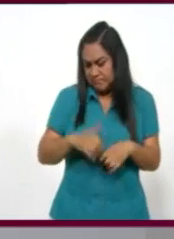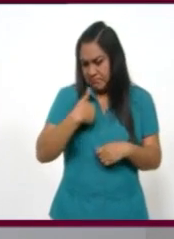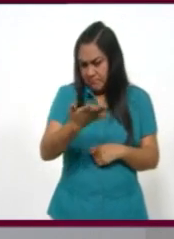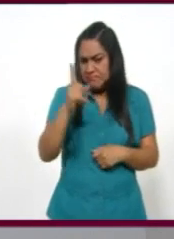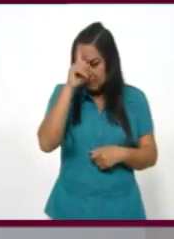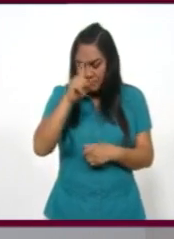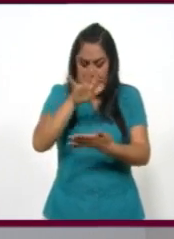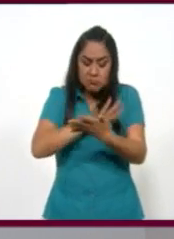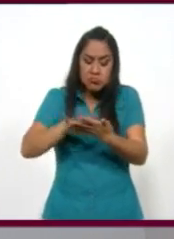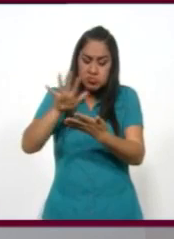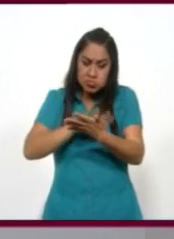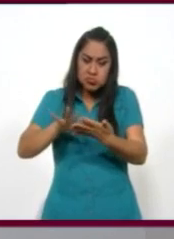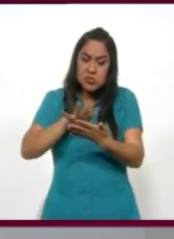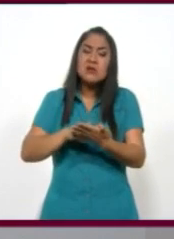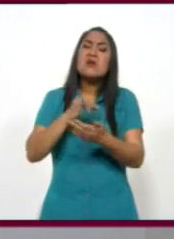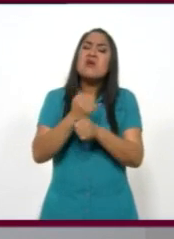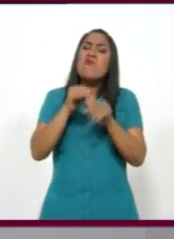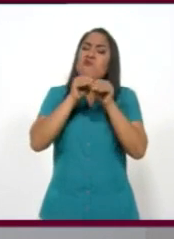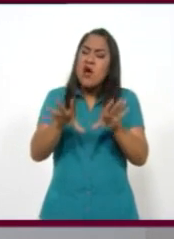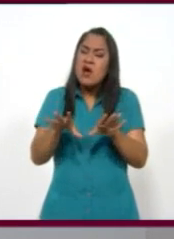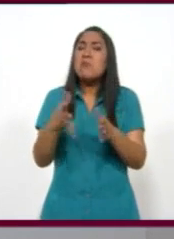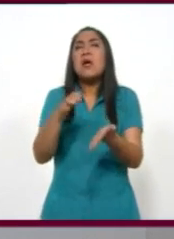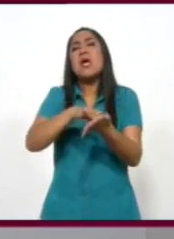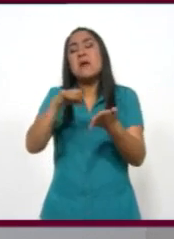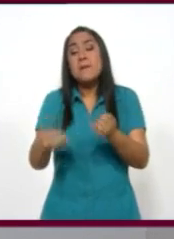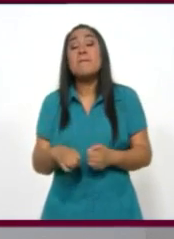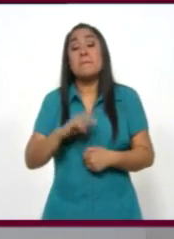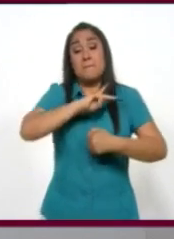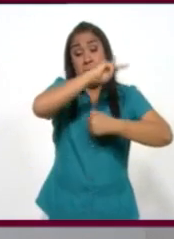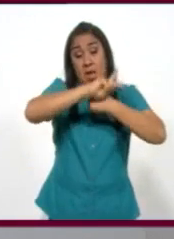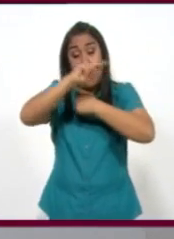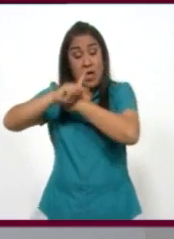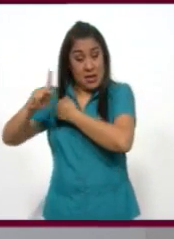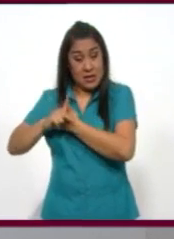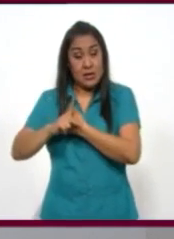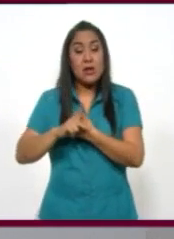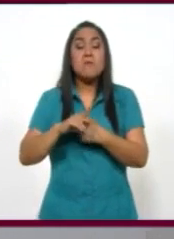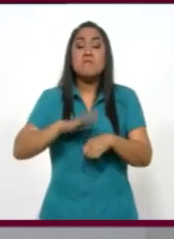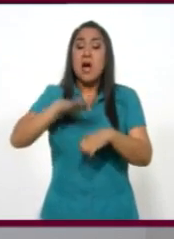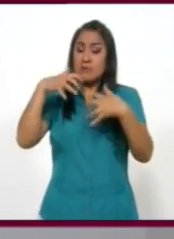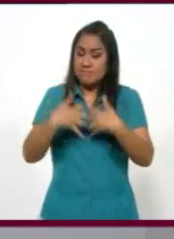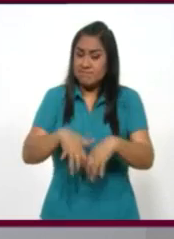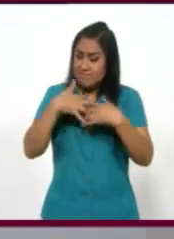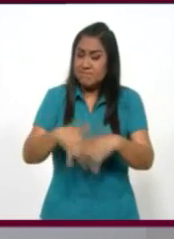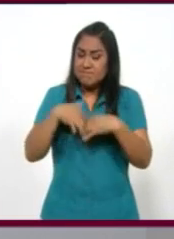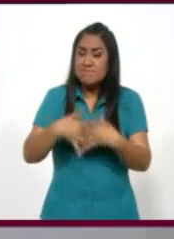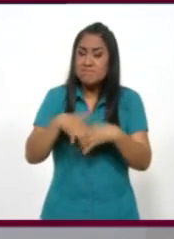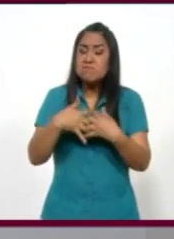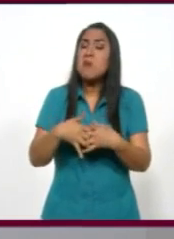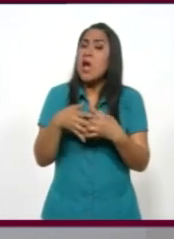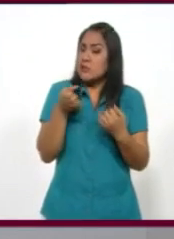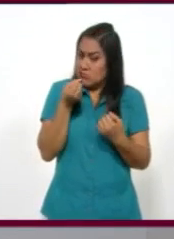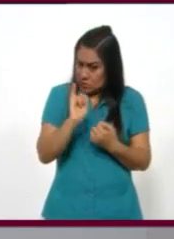leerlo. Y da información adicional, por ejemplo, que los países que tienen la mayor productividad están abiertos al